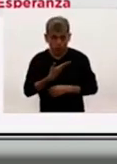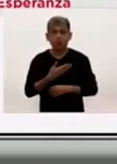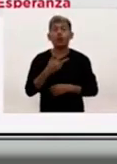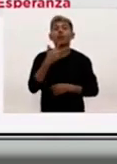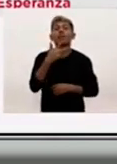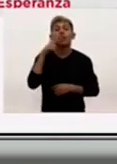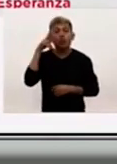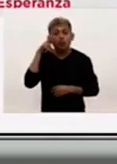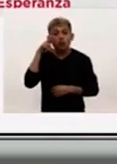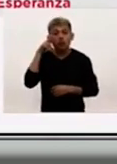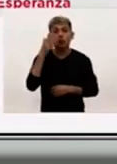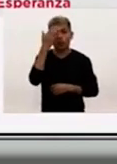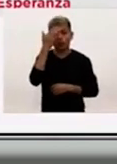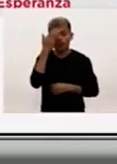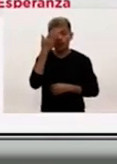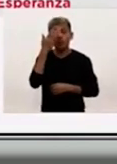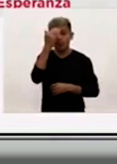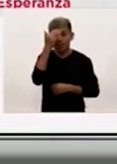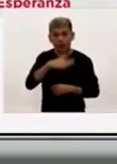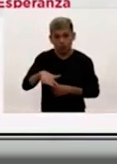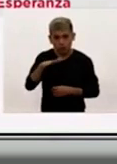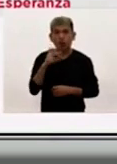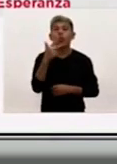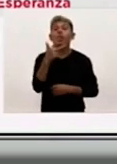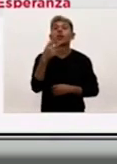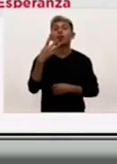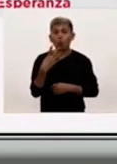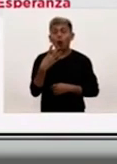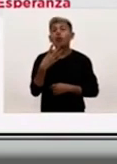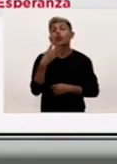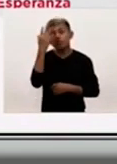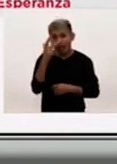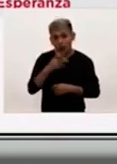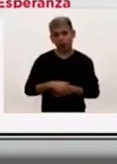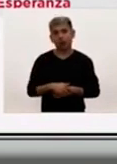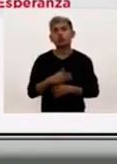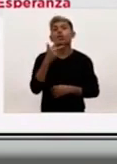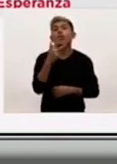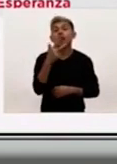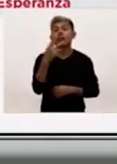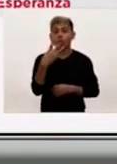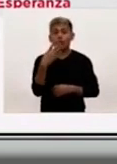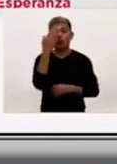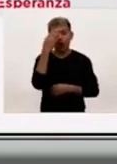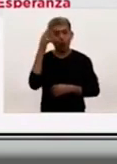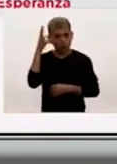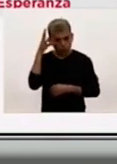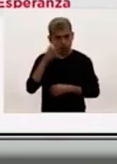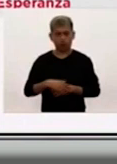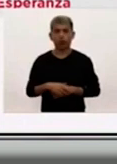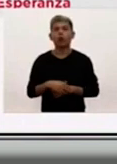38 casos en Villa Constitución, 34 en San Lorenzo, 34 en Venado Tuerto,